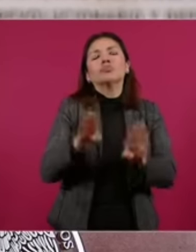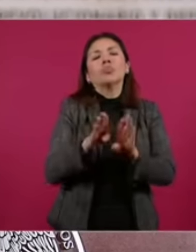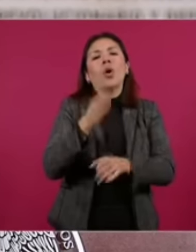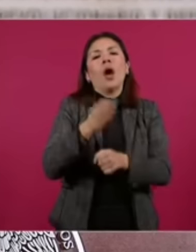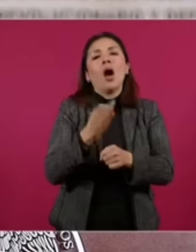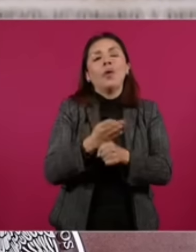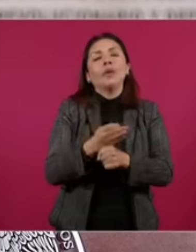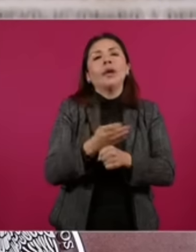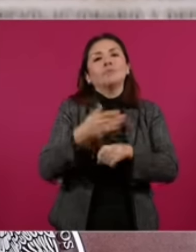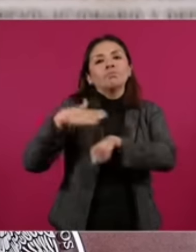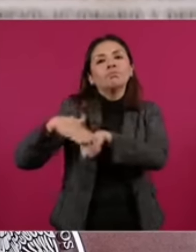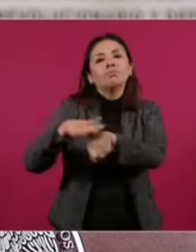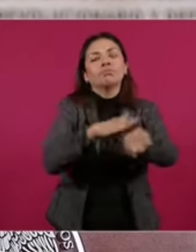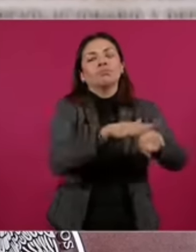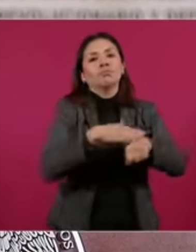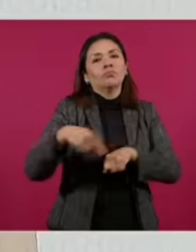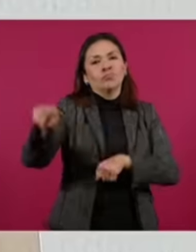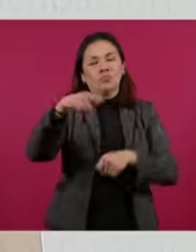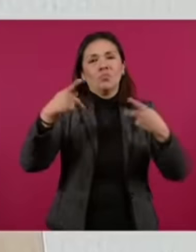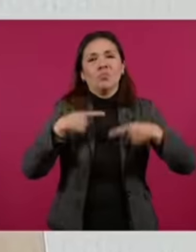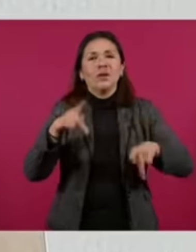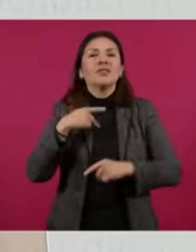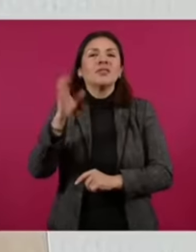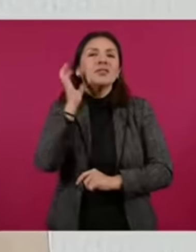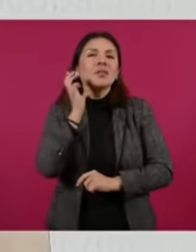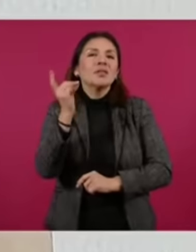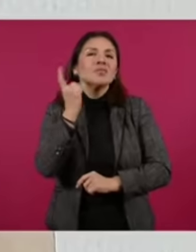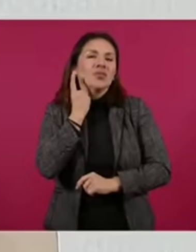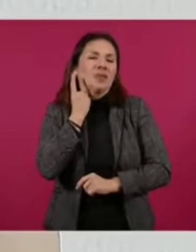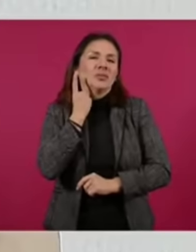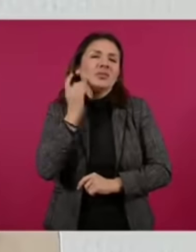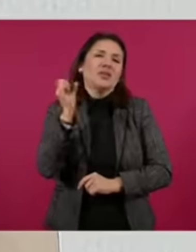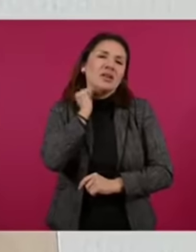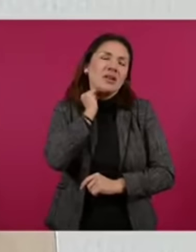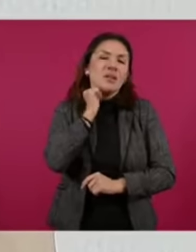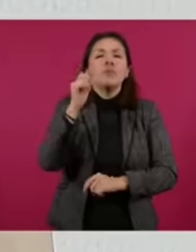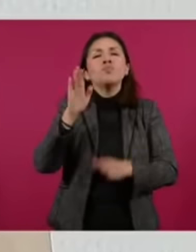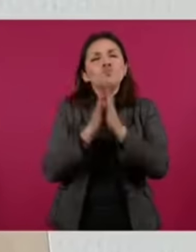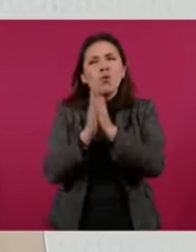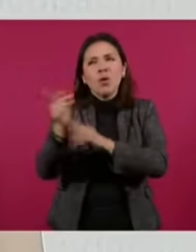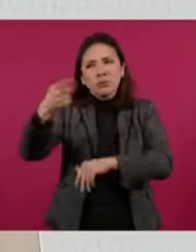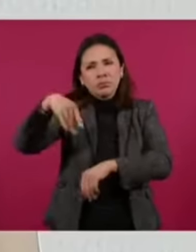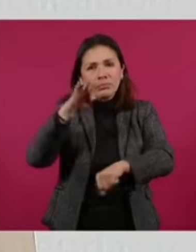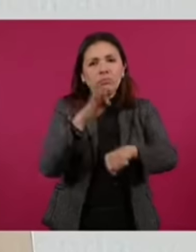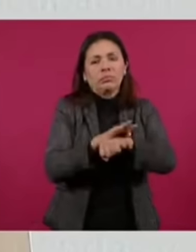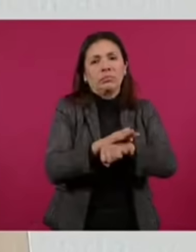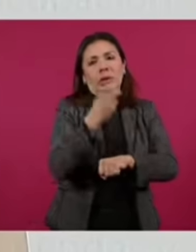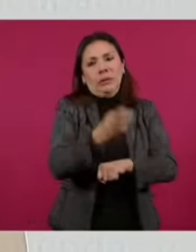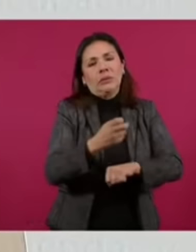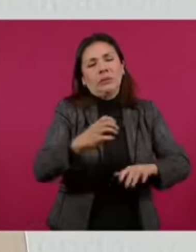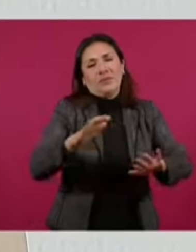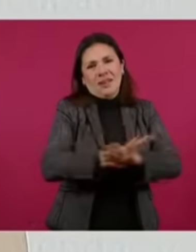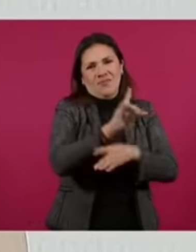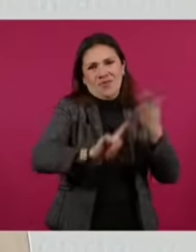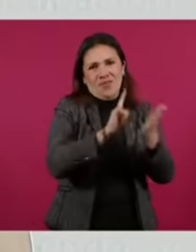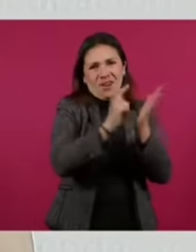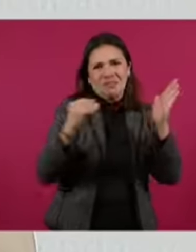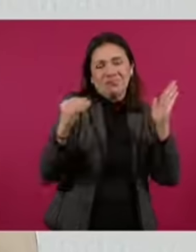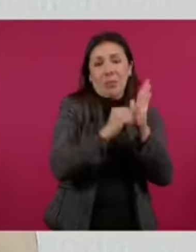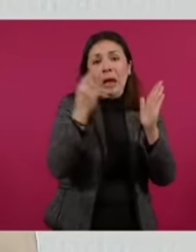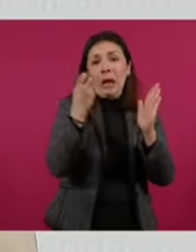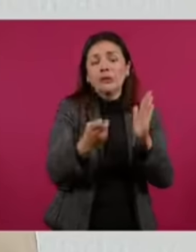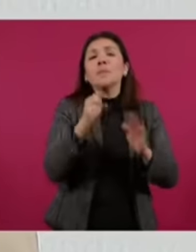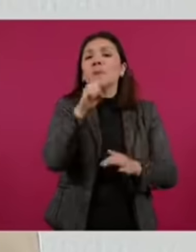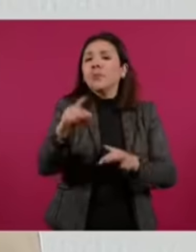llamado a las y los legisladores en el Congreso de la Unión a respaldar y aprobar esta reforma y estar en